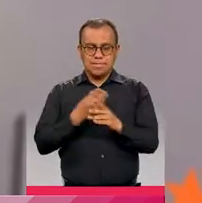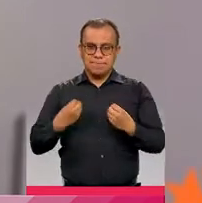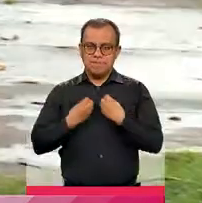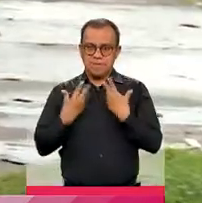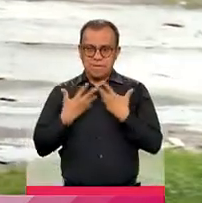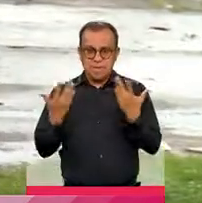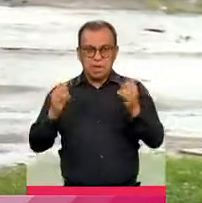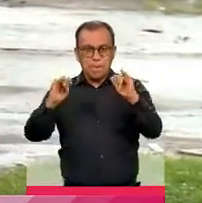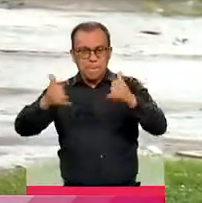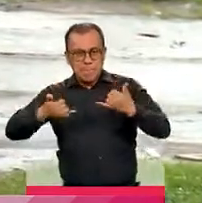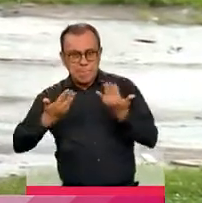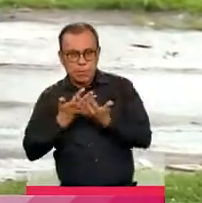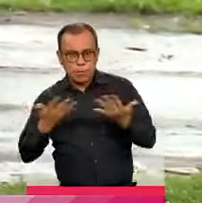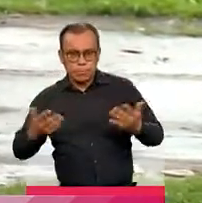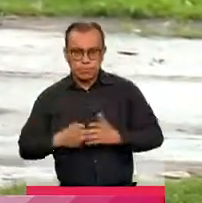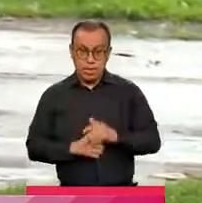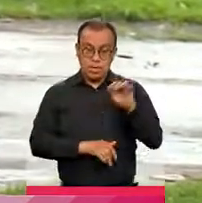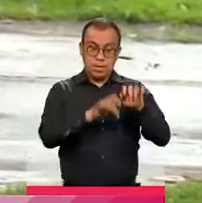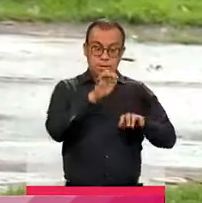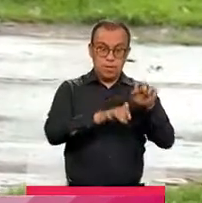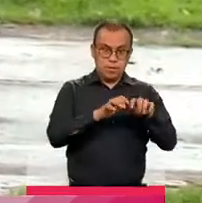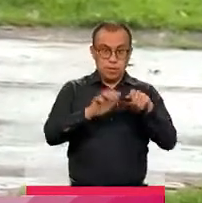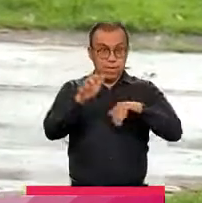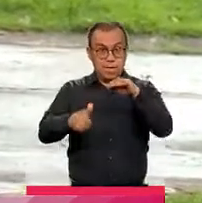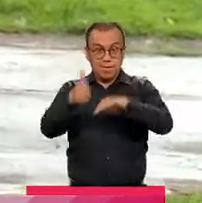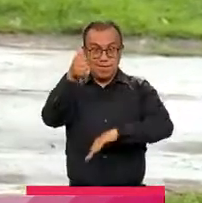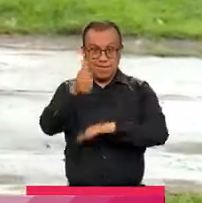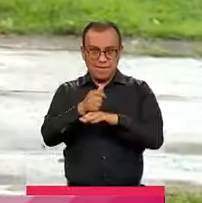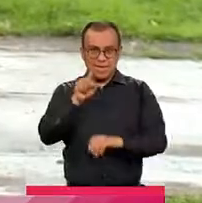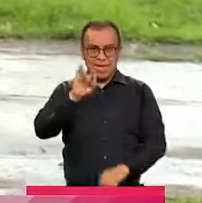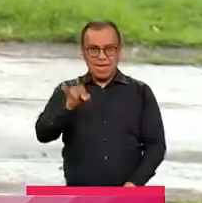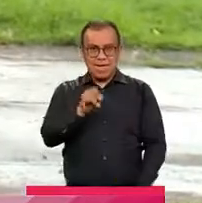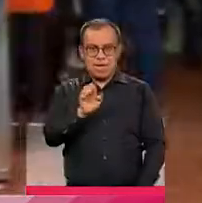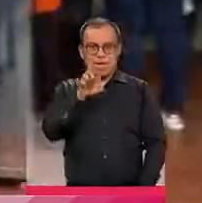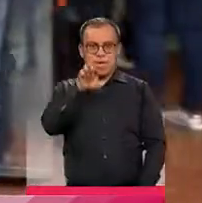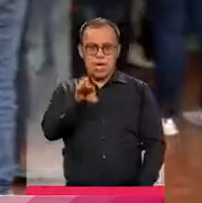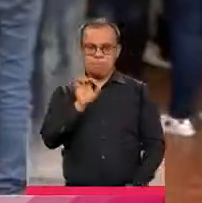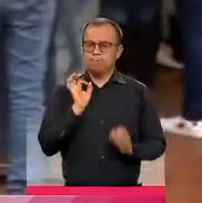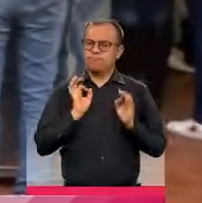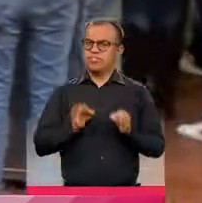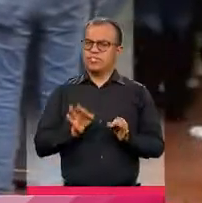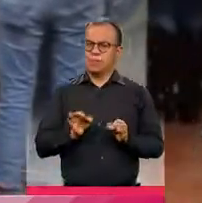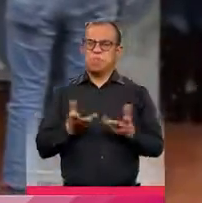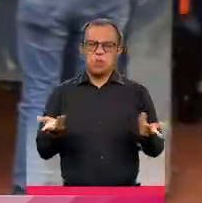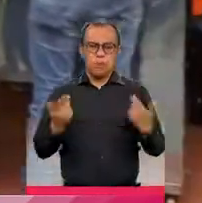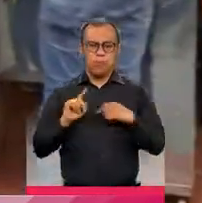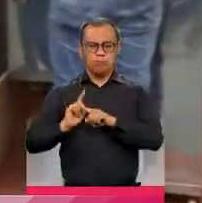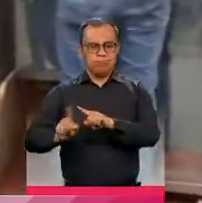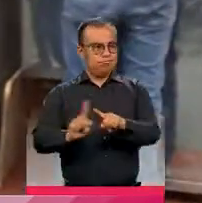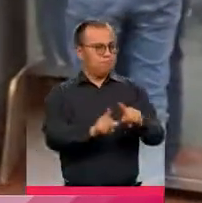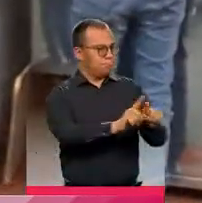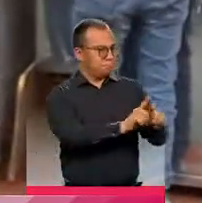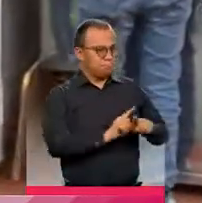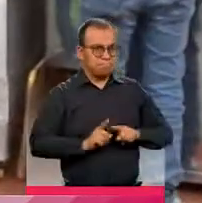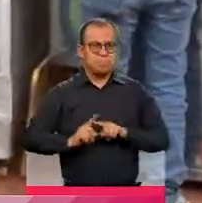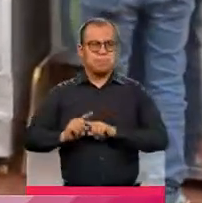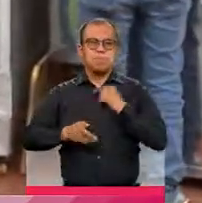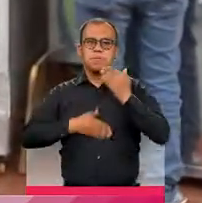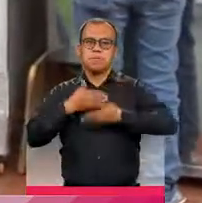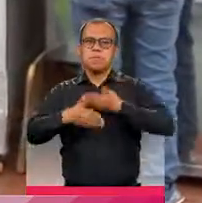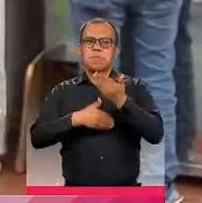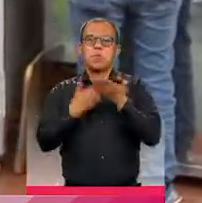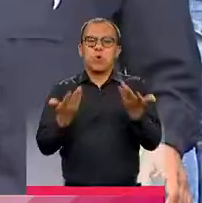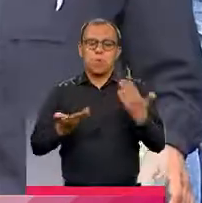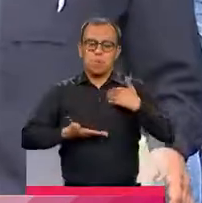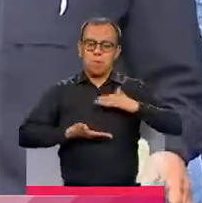conflicto. Tanto la secretaria como para la directora de la JEP, siempre será saludable que haya diferencias, pero tramitándolas de